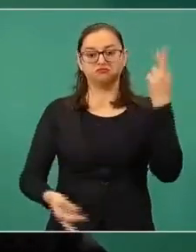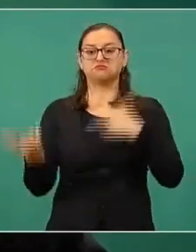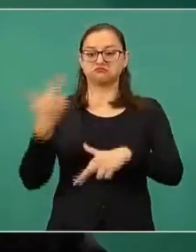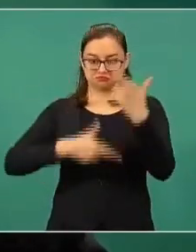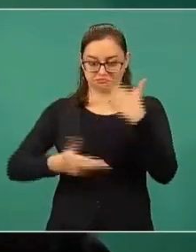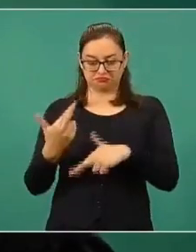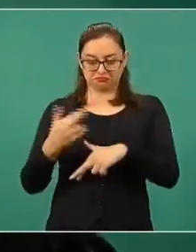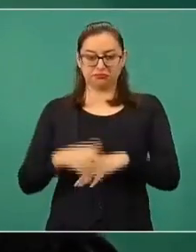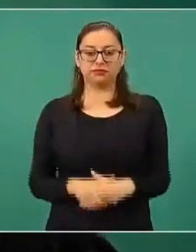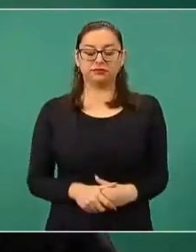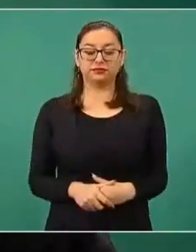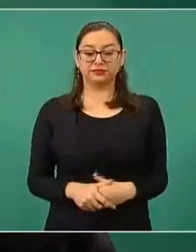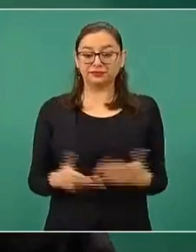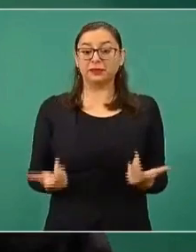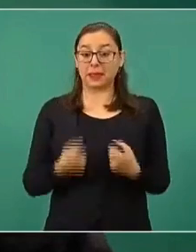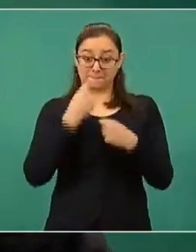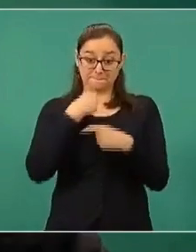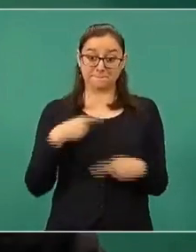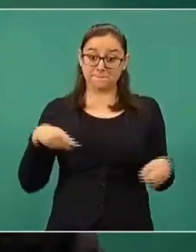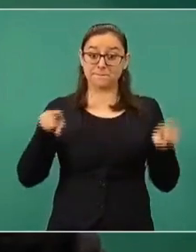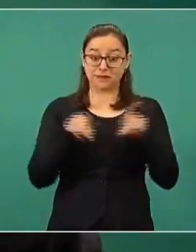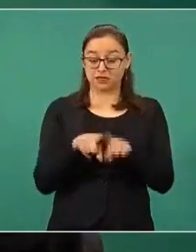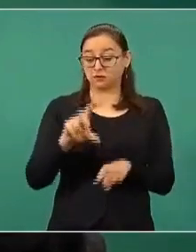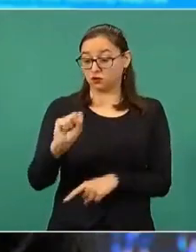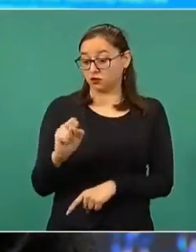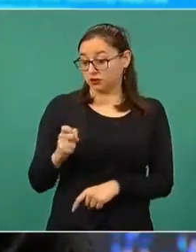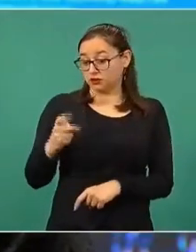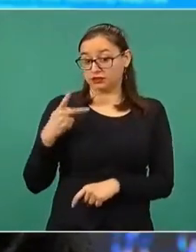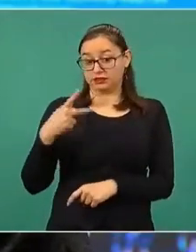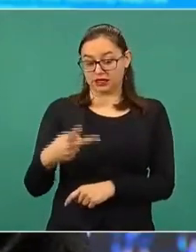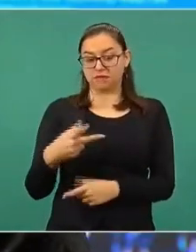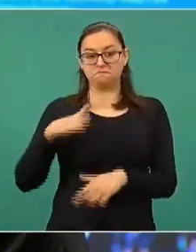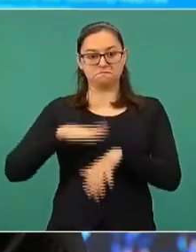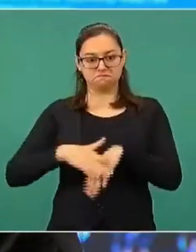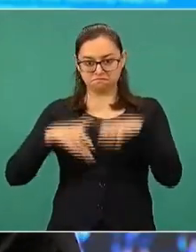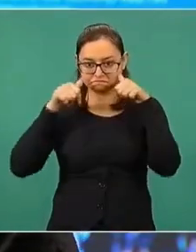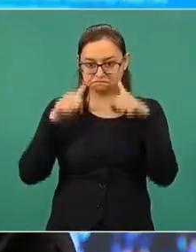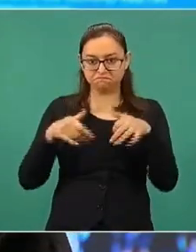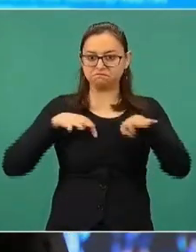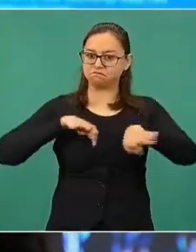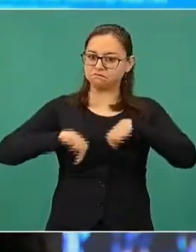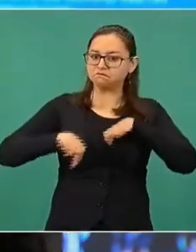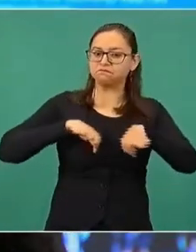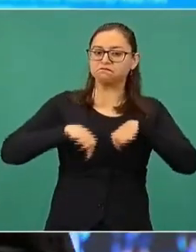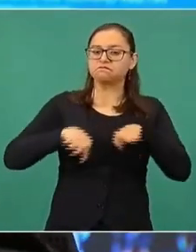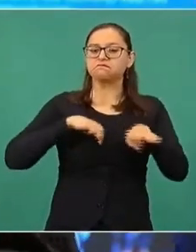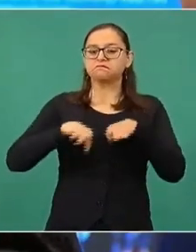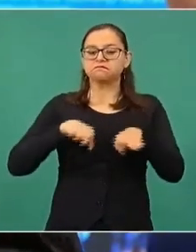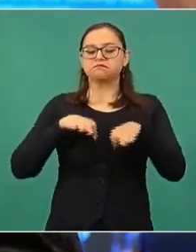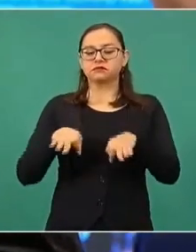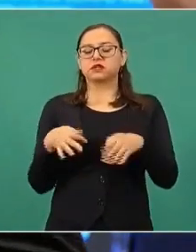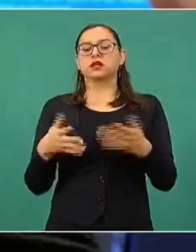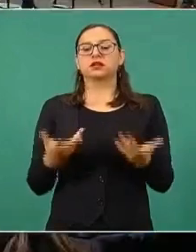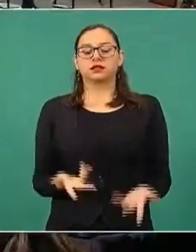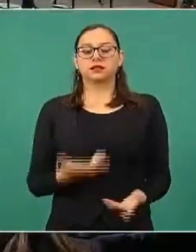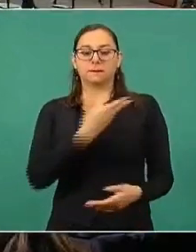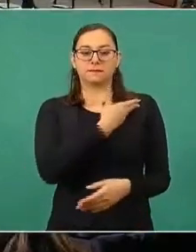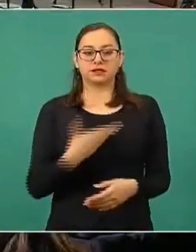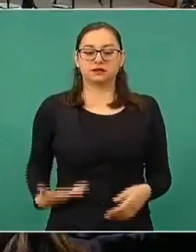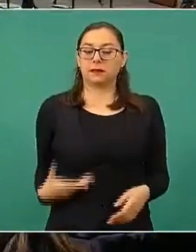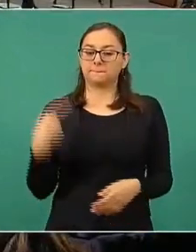aparte de este regreso a clases, la CEP sigue trabajando conforme a lo que nos indicó nuestro presidente.